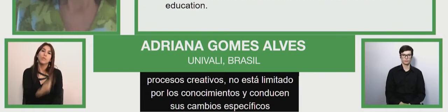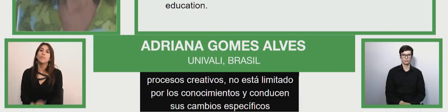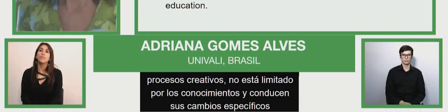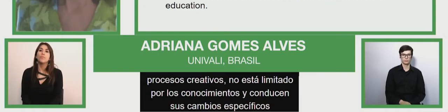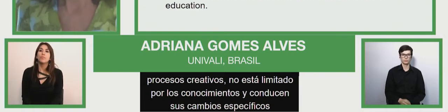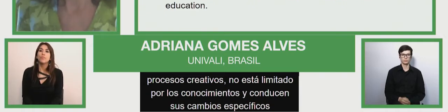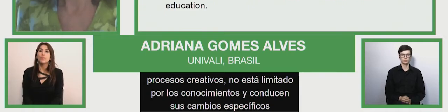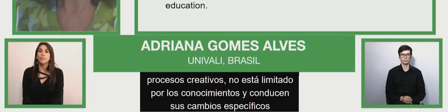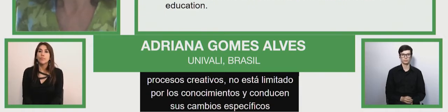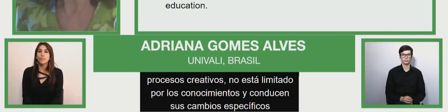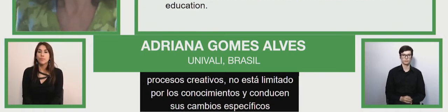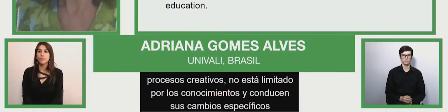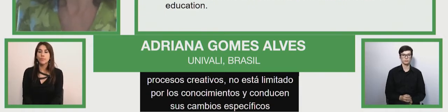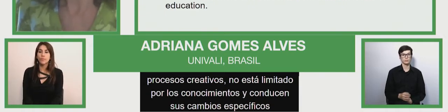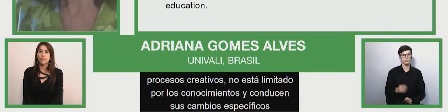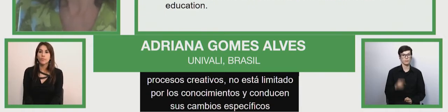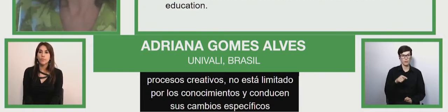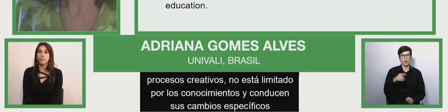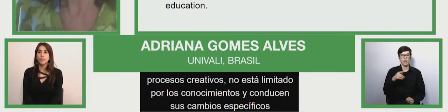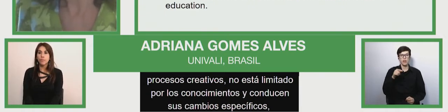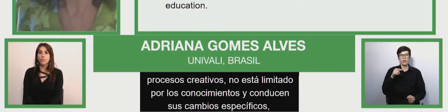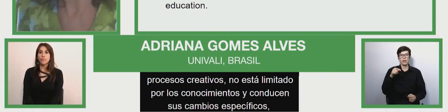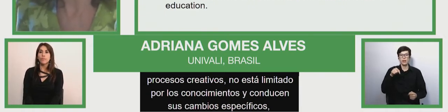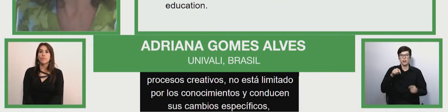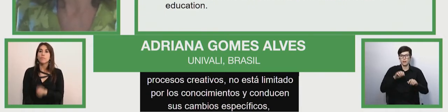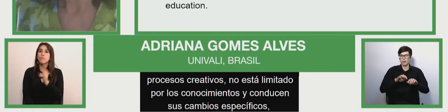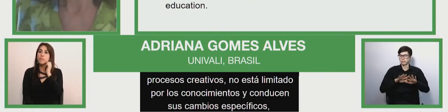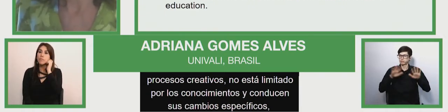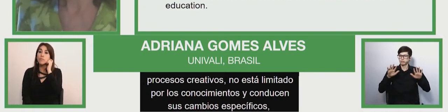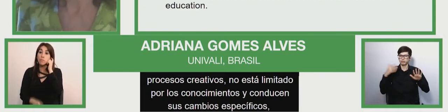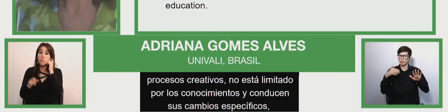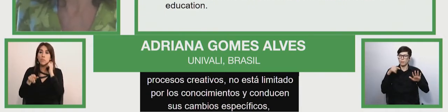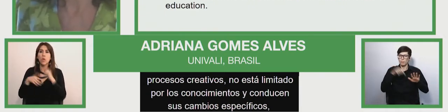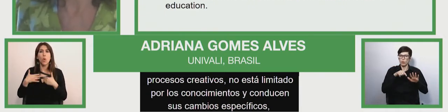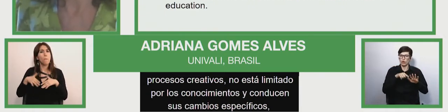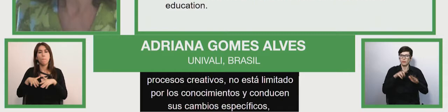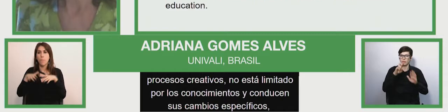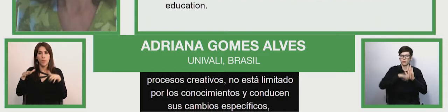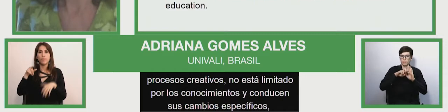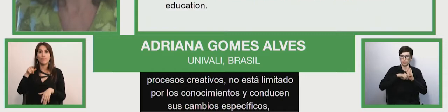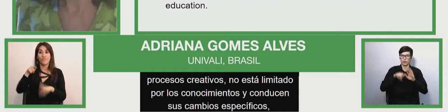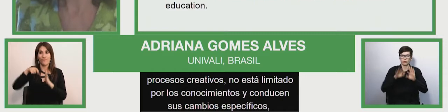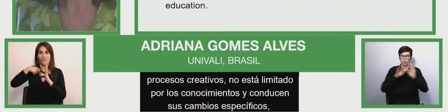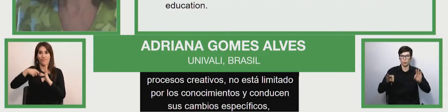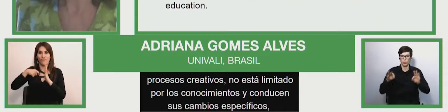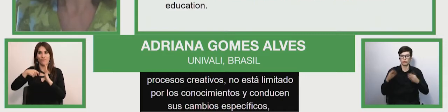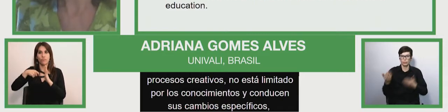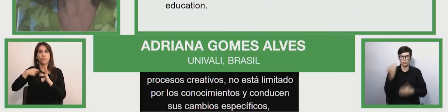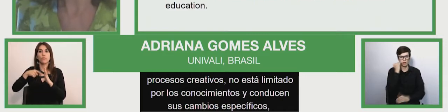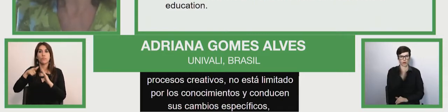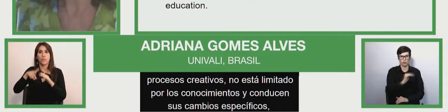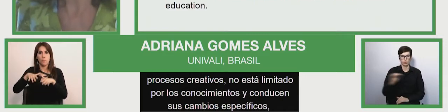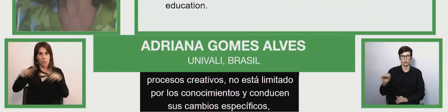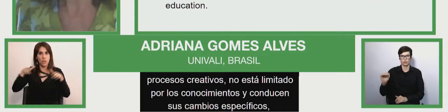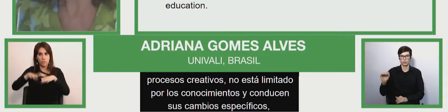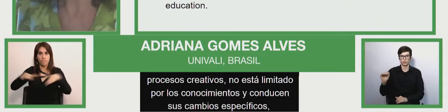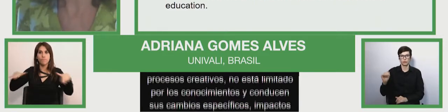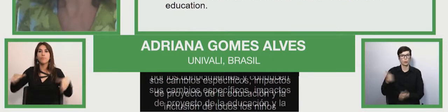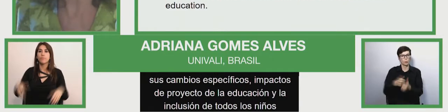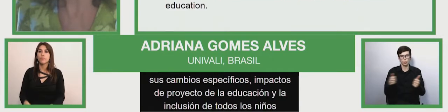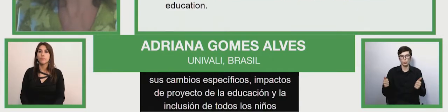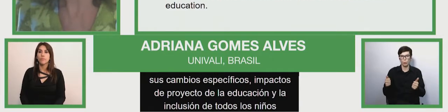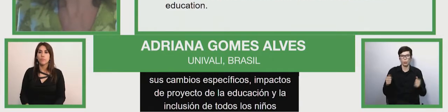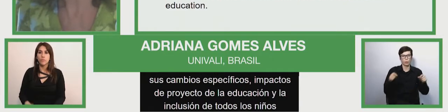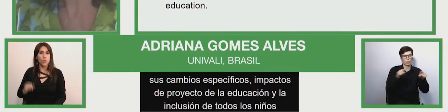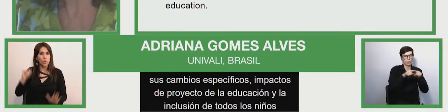El impacto del proyecto de la educación y la inclusión de todos los niños en formas especiales es quien desarrolla